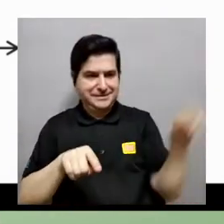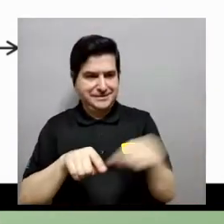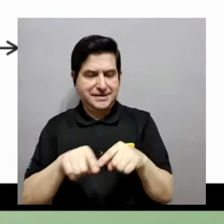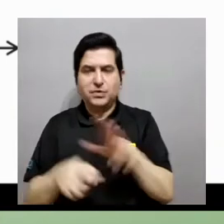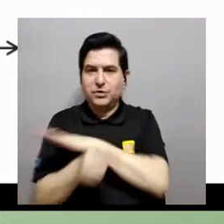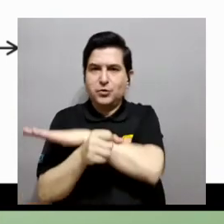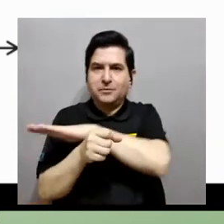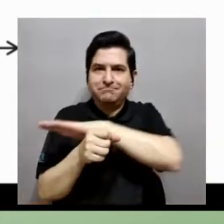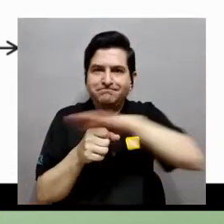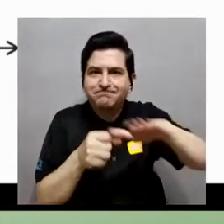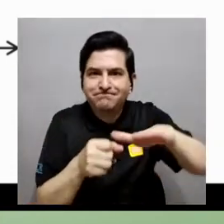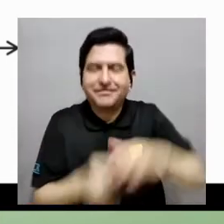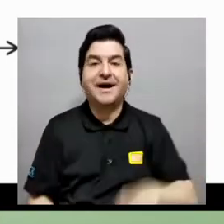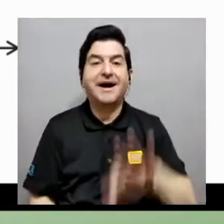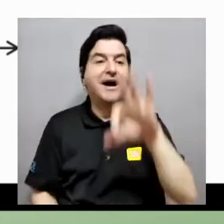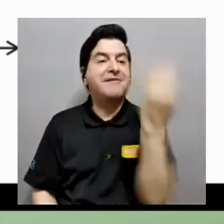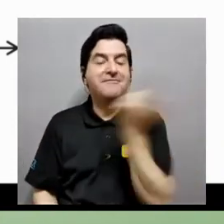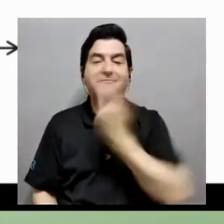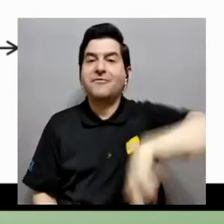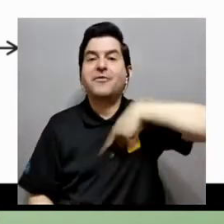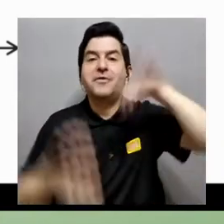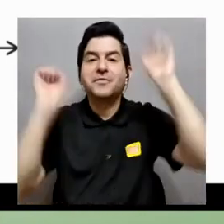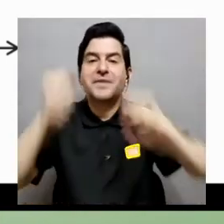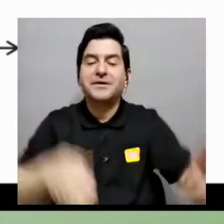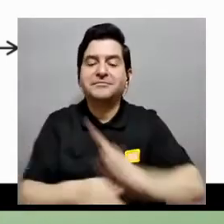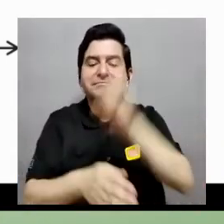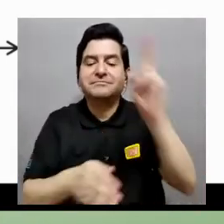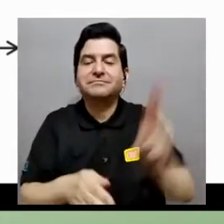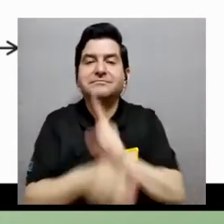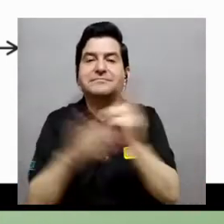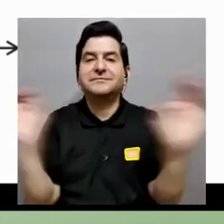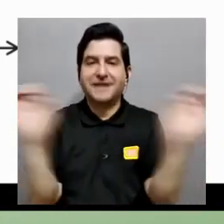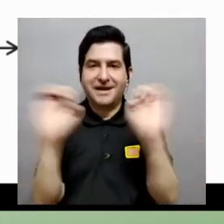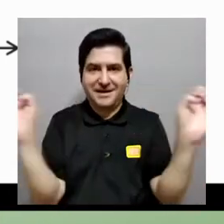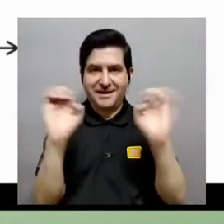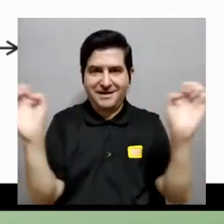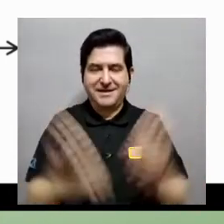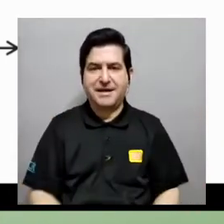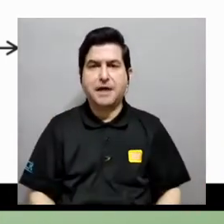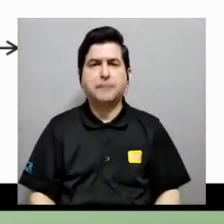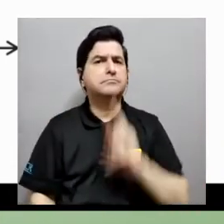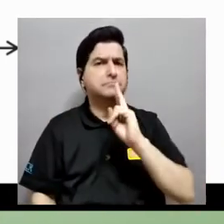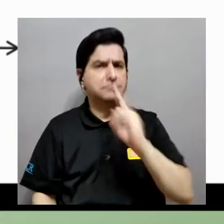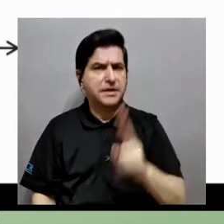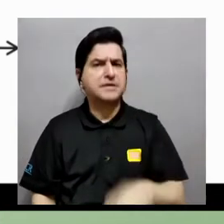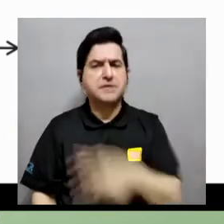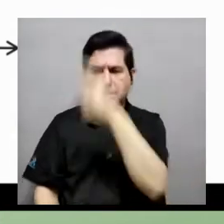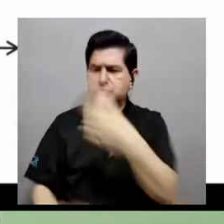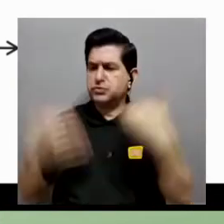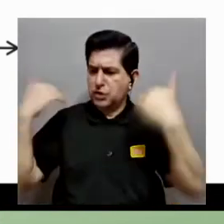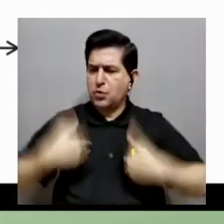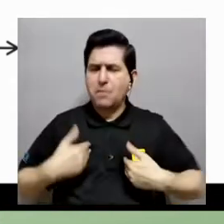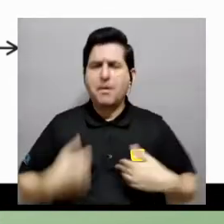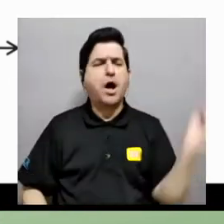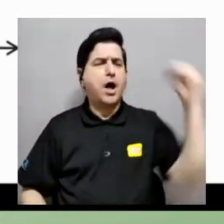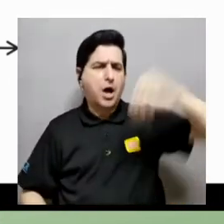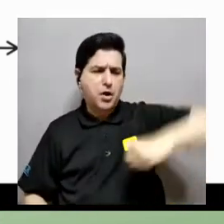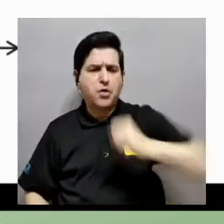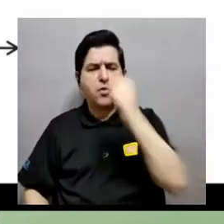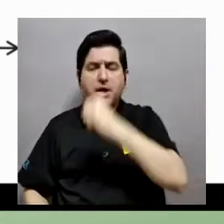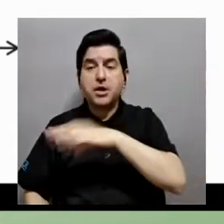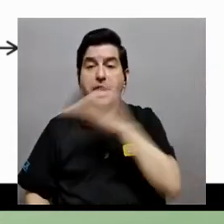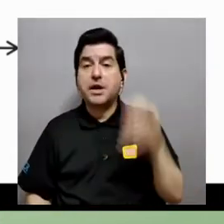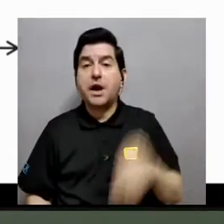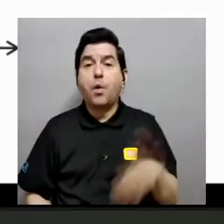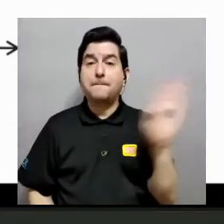completa, esa es la manera en que nosotros podemos utilizar energía. Esto es cierto para un ser humano, para una ballena, para